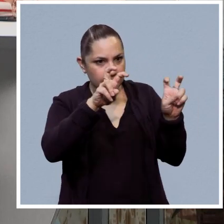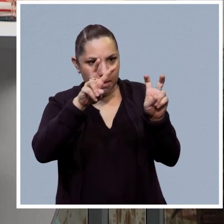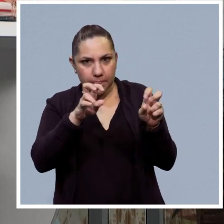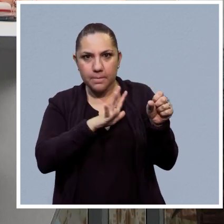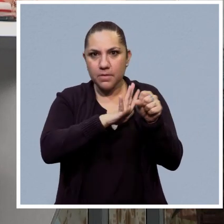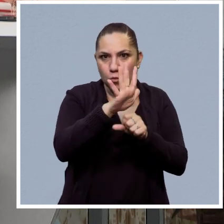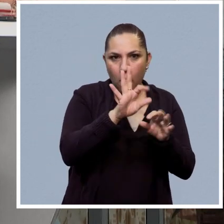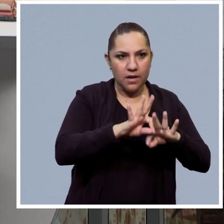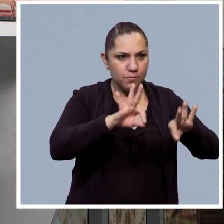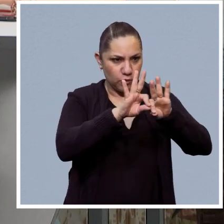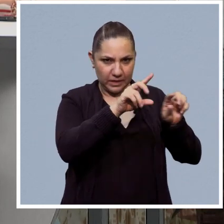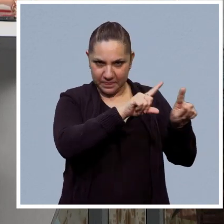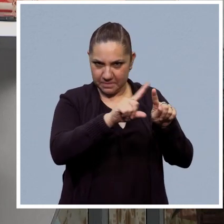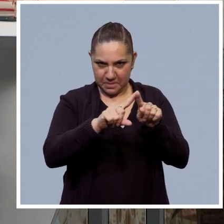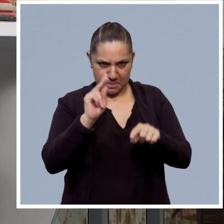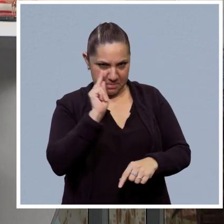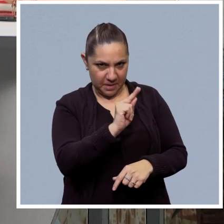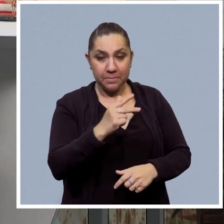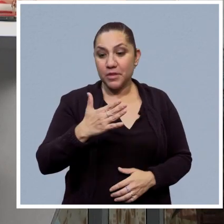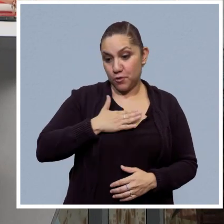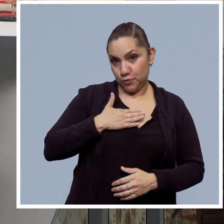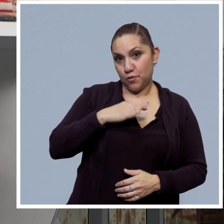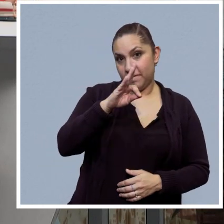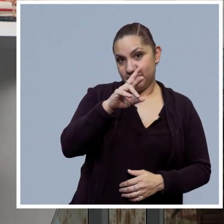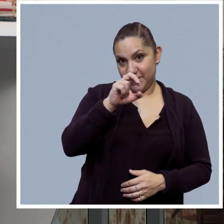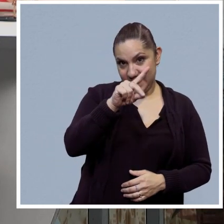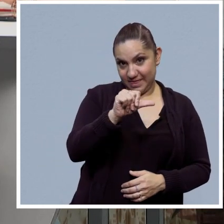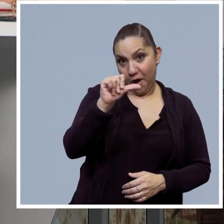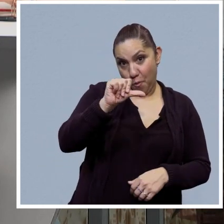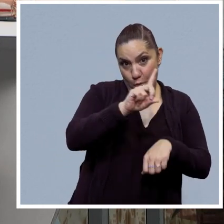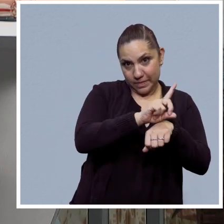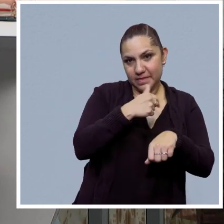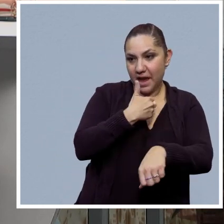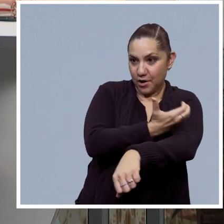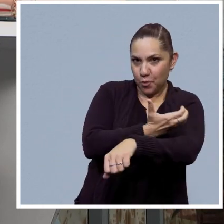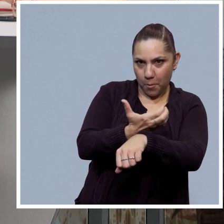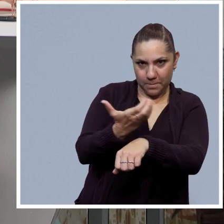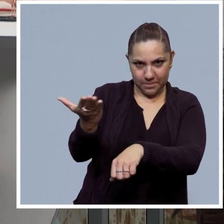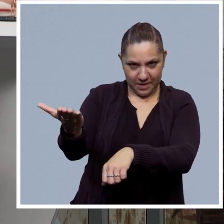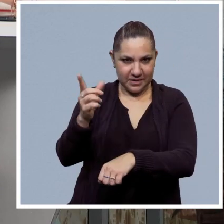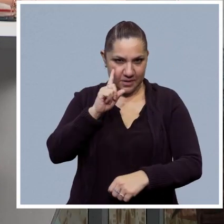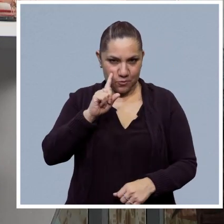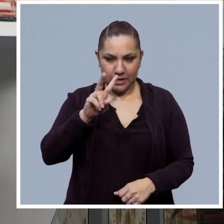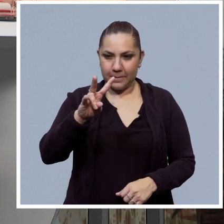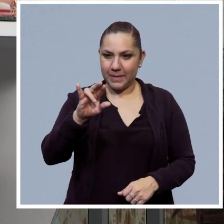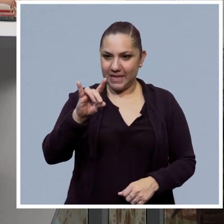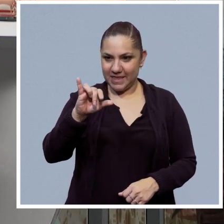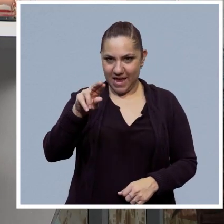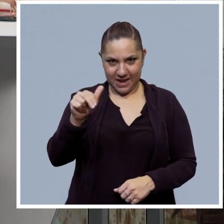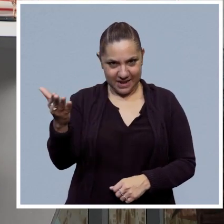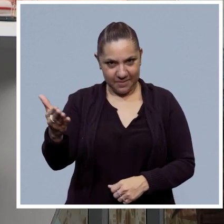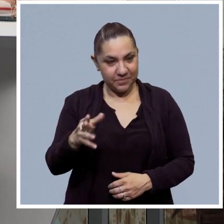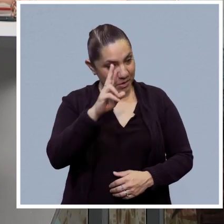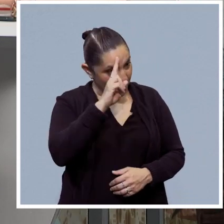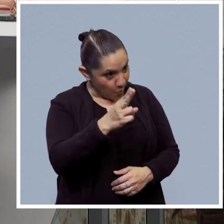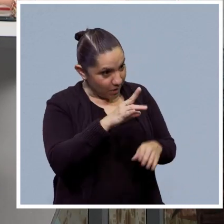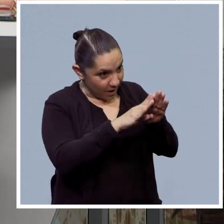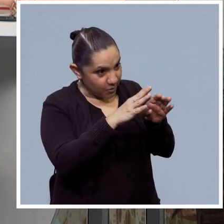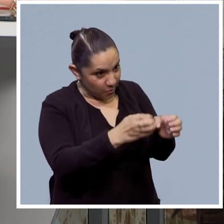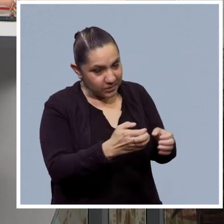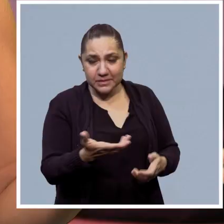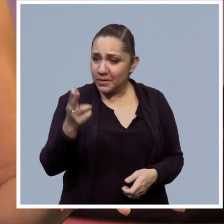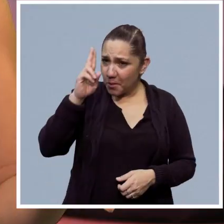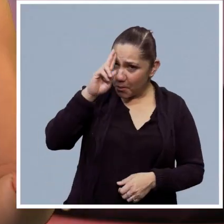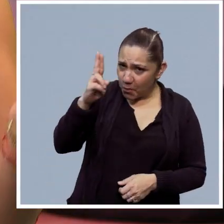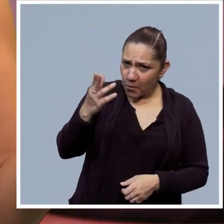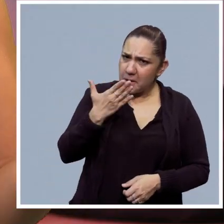al tanto de los temas que están en tendencia. Yo soy Frida Islas y hoy tengo el gusto de compartir pantalla con mi compañera Viridiana Mondragón. Hola Viri, ¿cómo